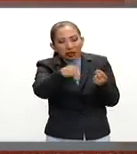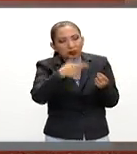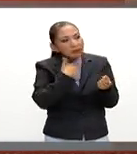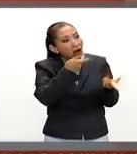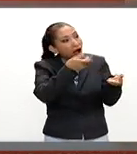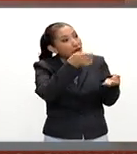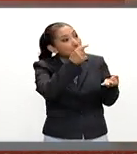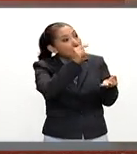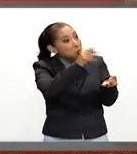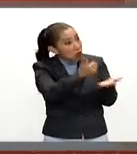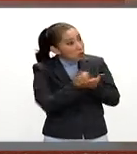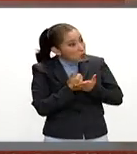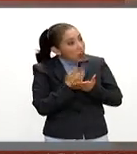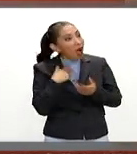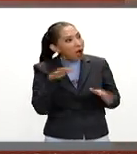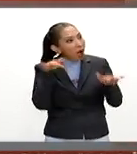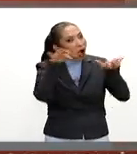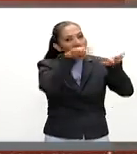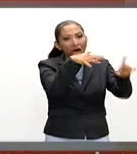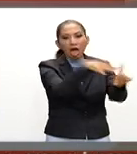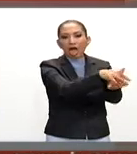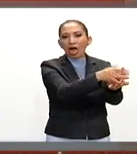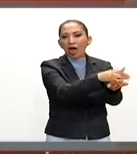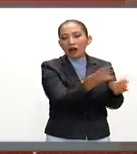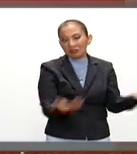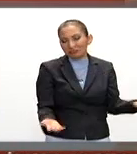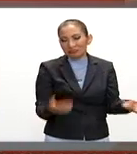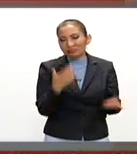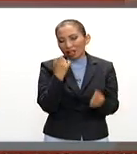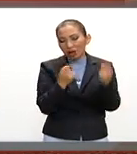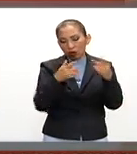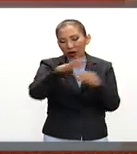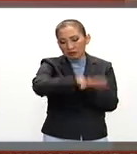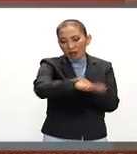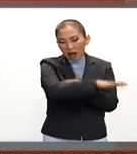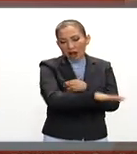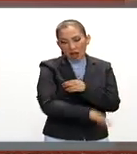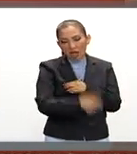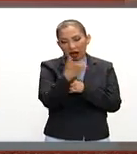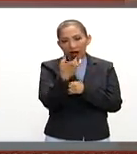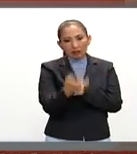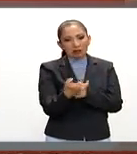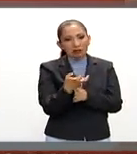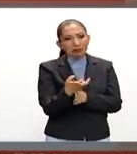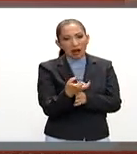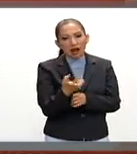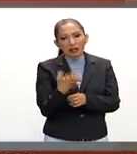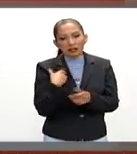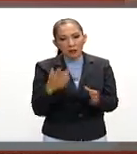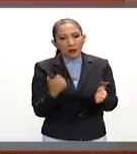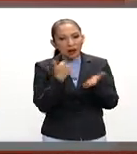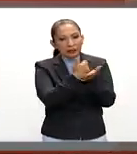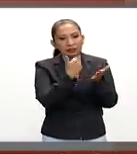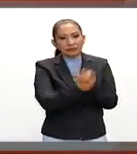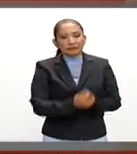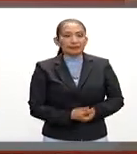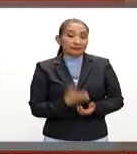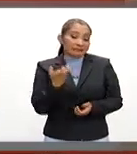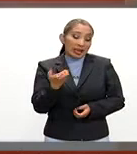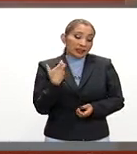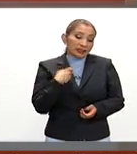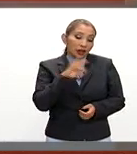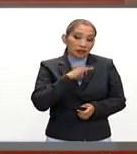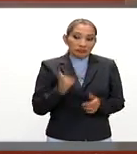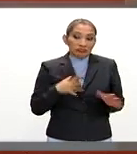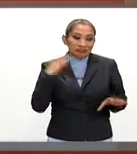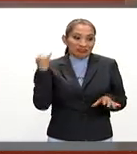desasosiego en la sociedad estadounidense en ciertos sectores que es el que se ha vertido a favor de Donald Trump. es, y que eso lo